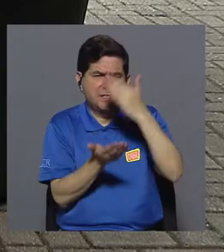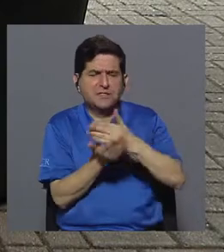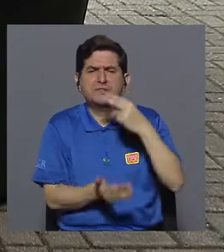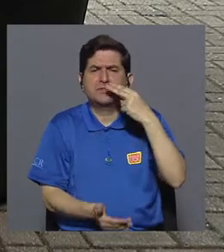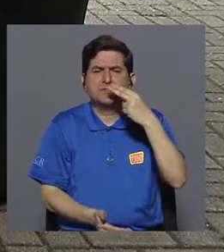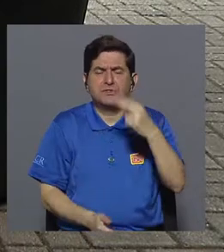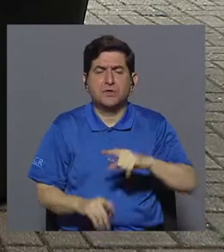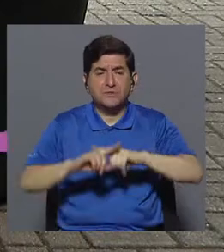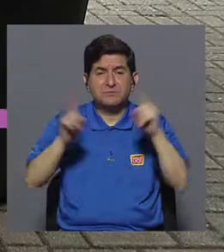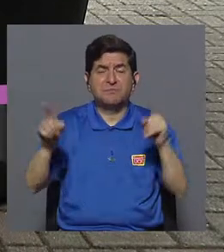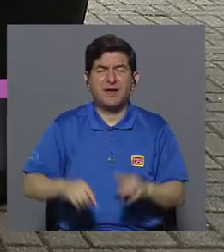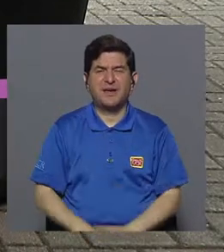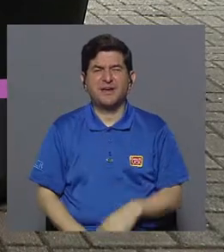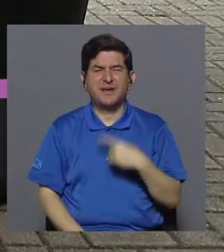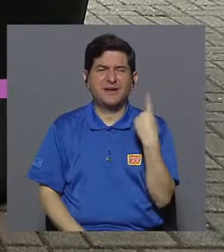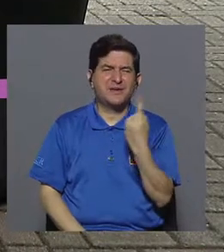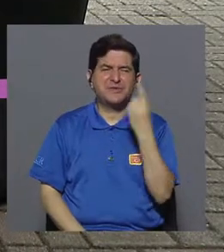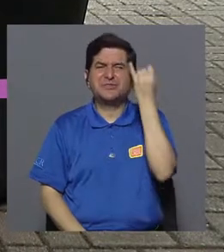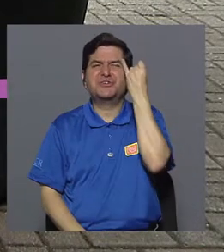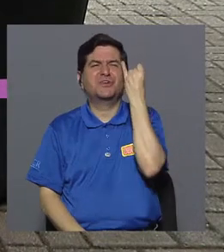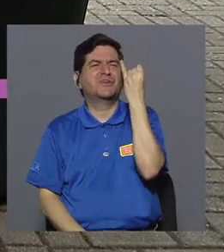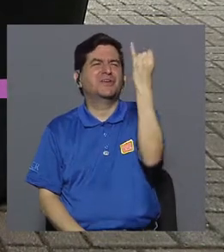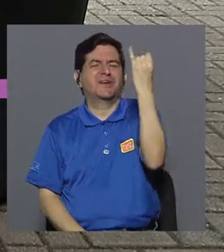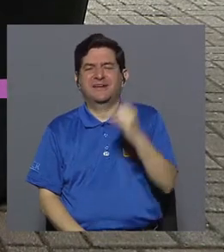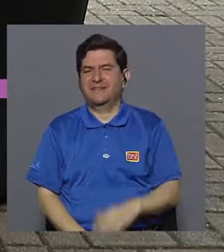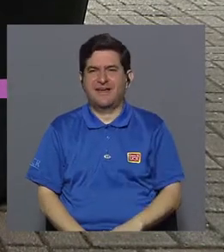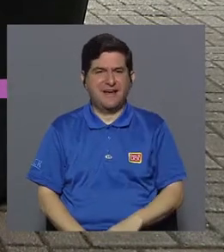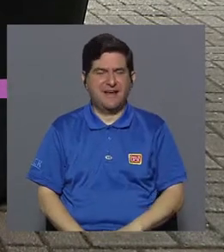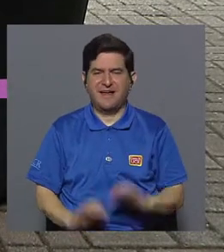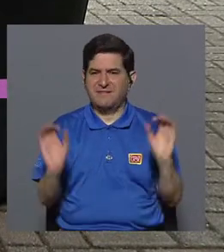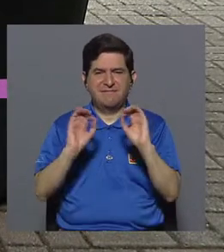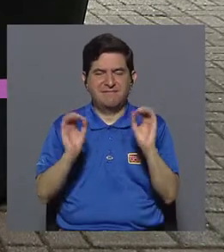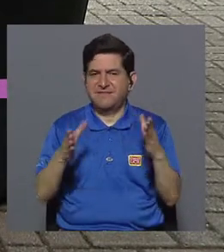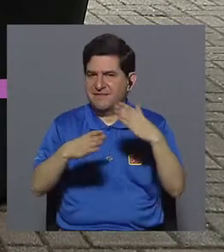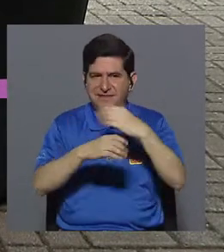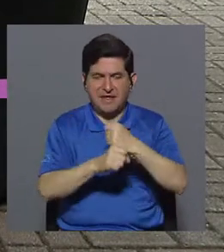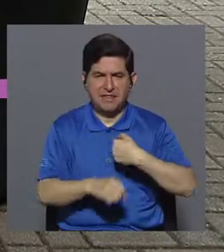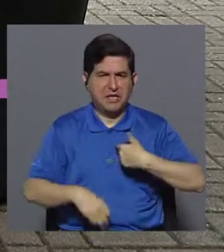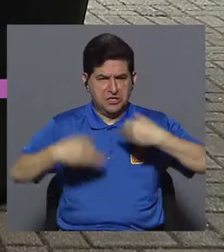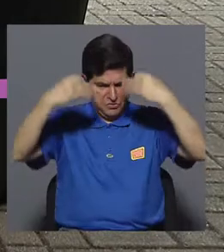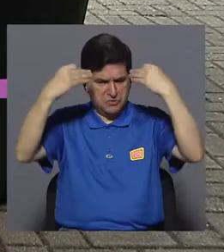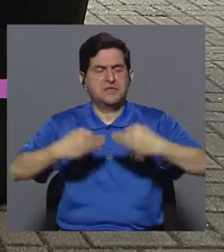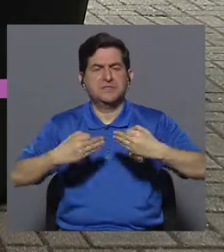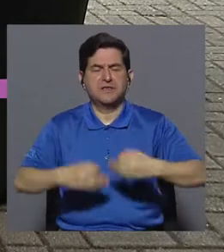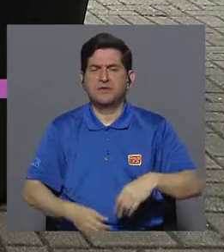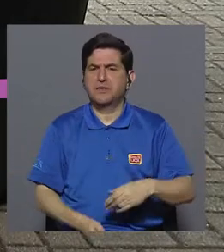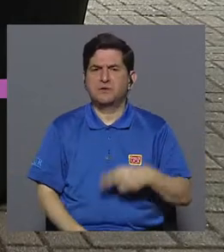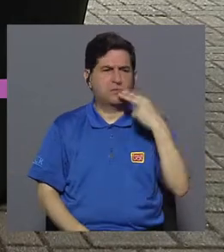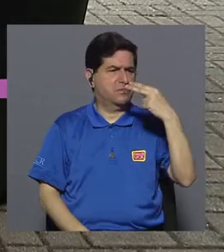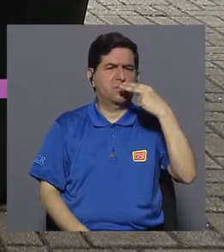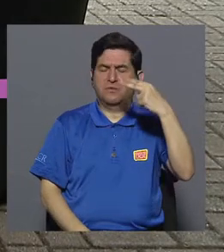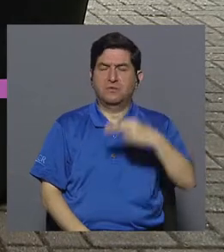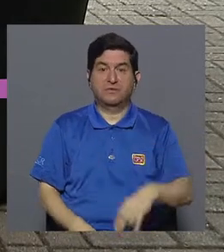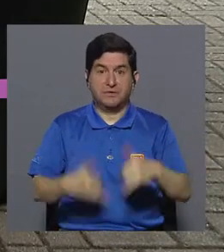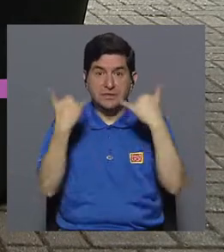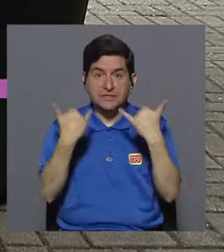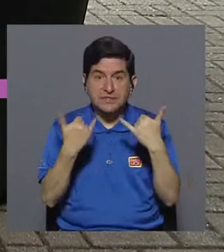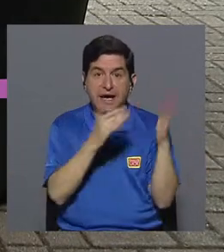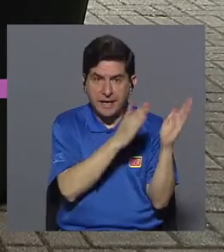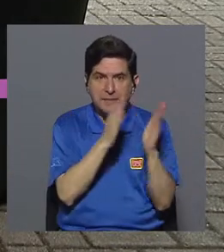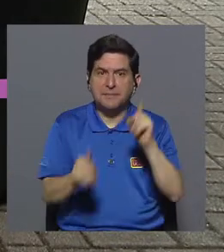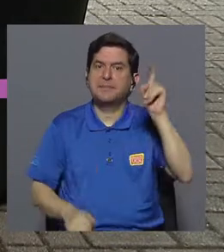pero se queda como ahí con ellos y no dan ese paso de decir, bueno, yo ya decidí dejar de fumar. Tienen que estar en la etapa de preparación